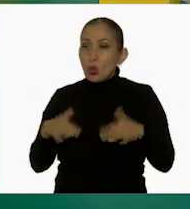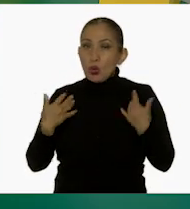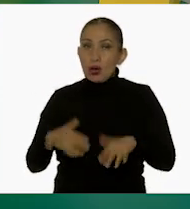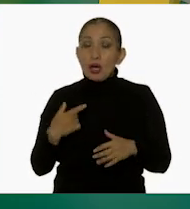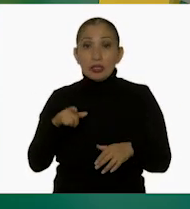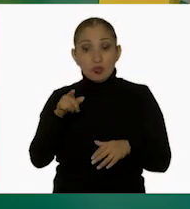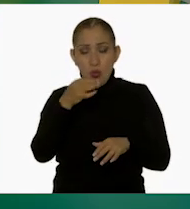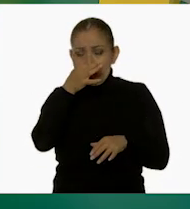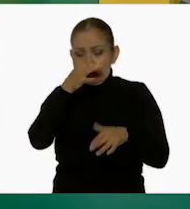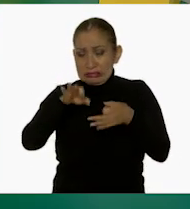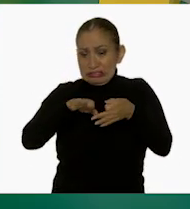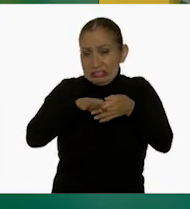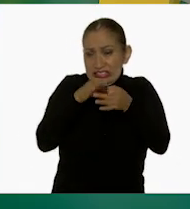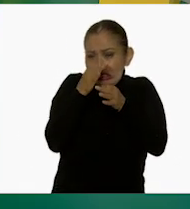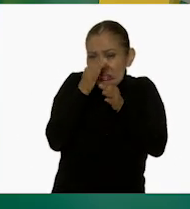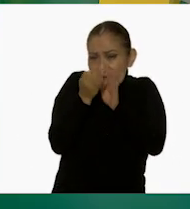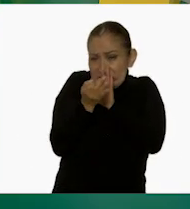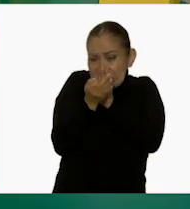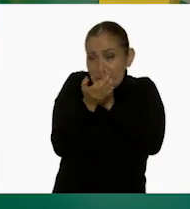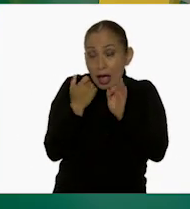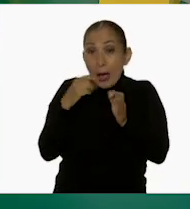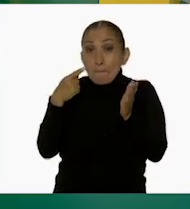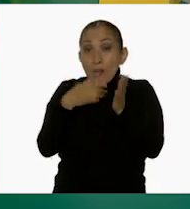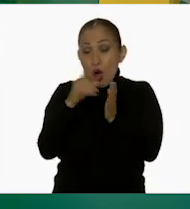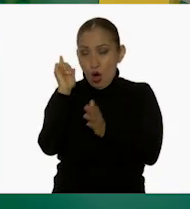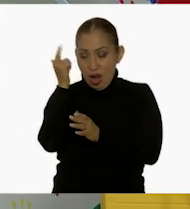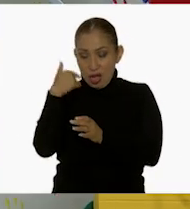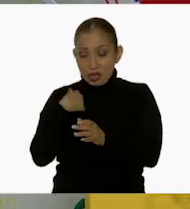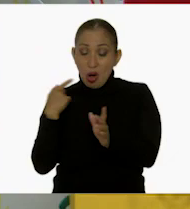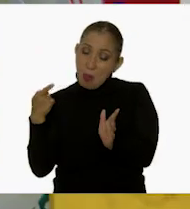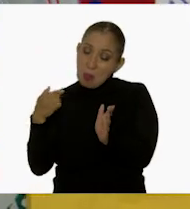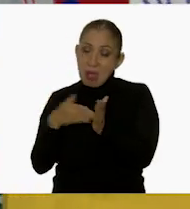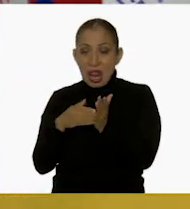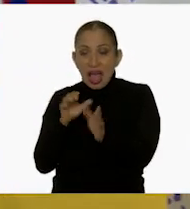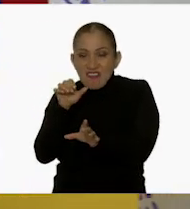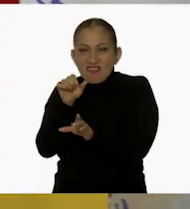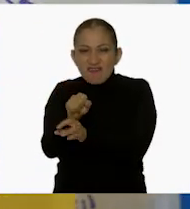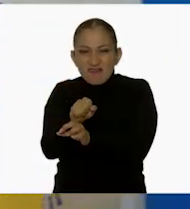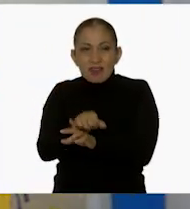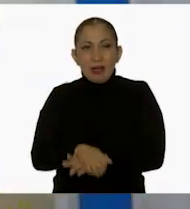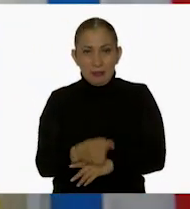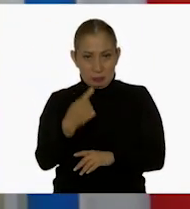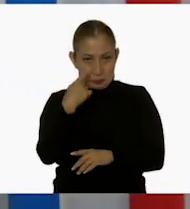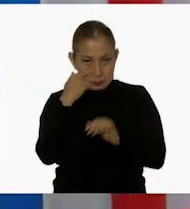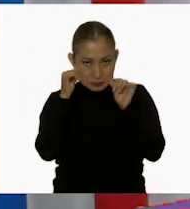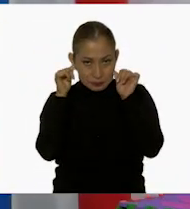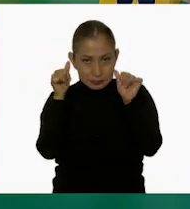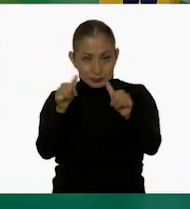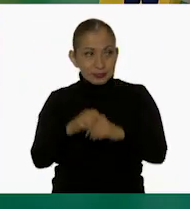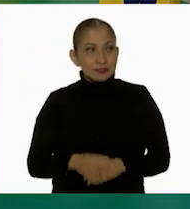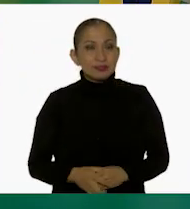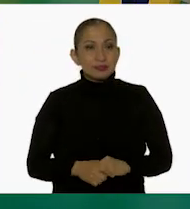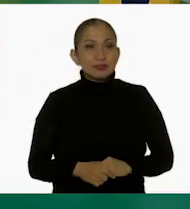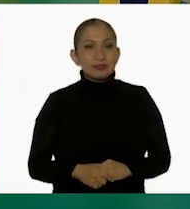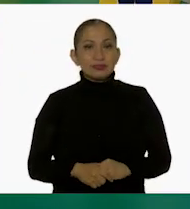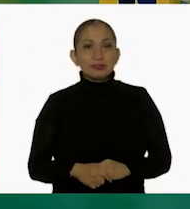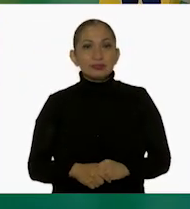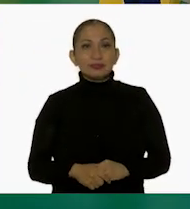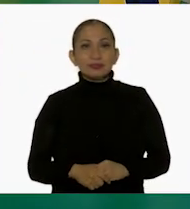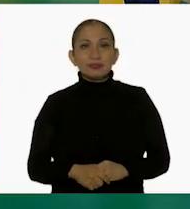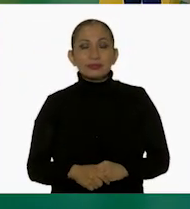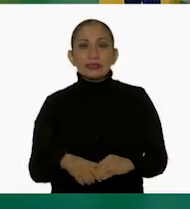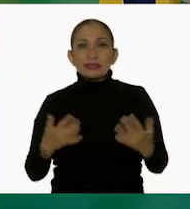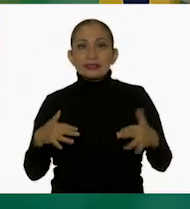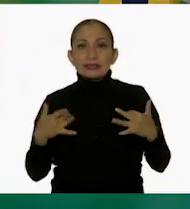Estuve hasta muy cerca del mil. Espero poder llegar al mil, entonces. Observen, niñas, niños. ver. Ay,